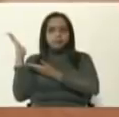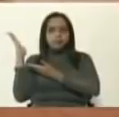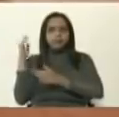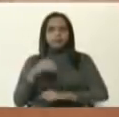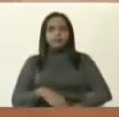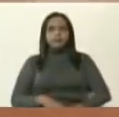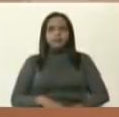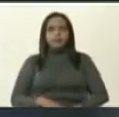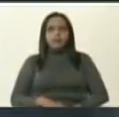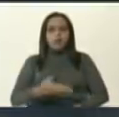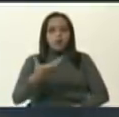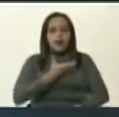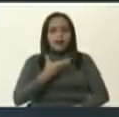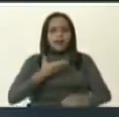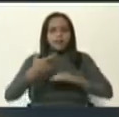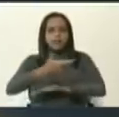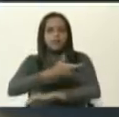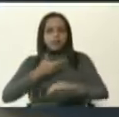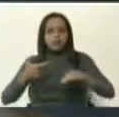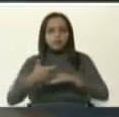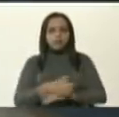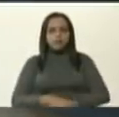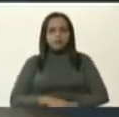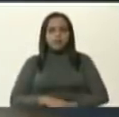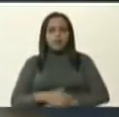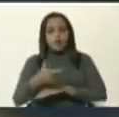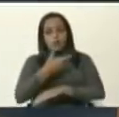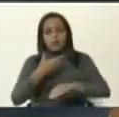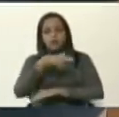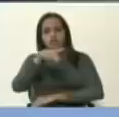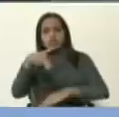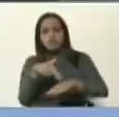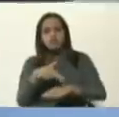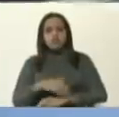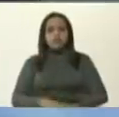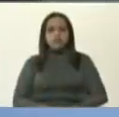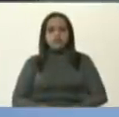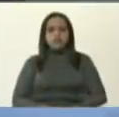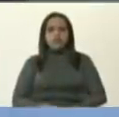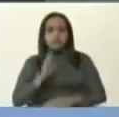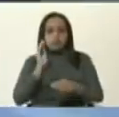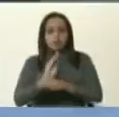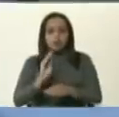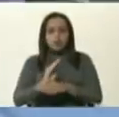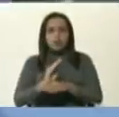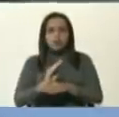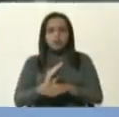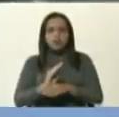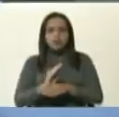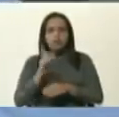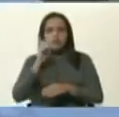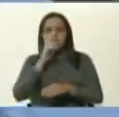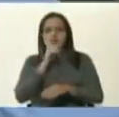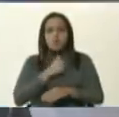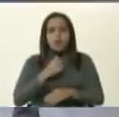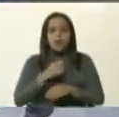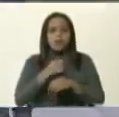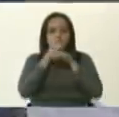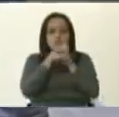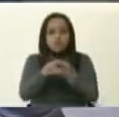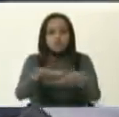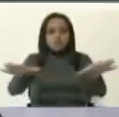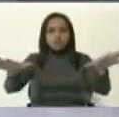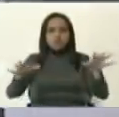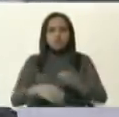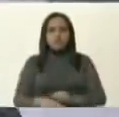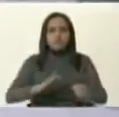con los alcaldes, con los gobernadores, el gobierno nacional para prevenir la circulación del virus